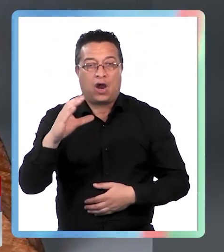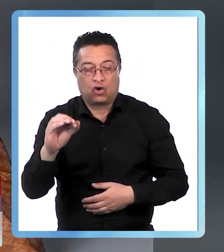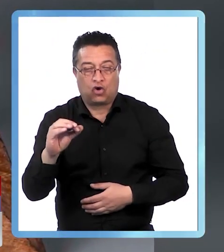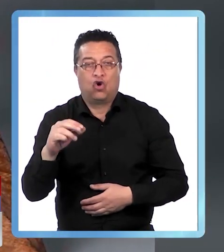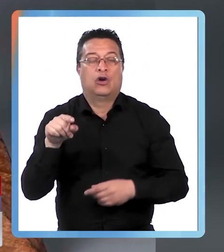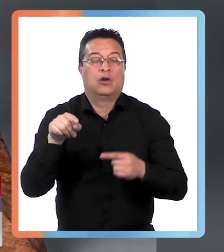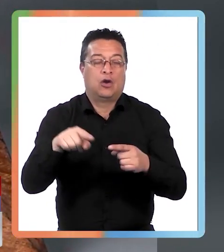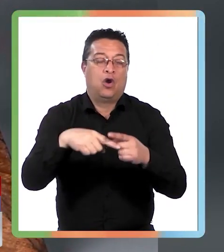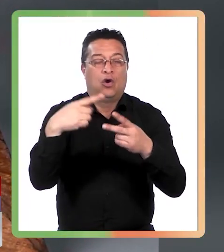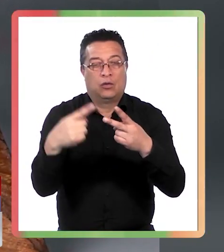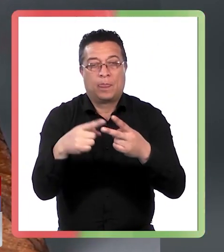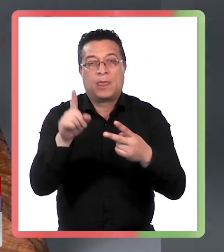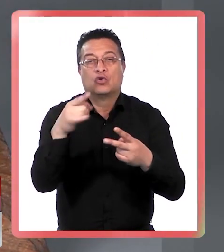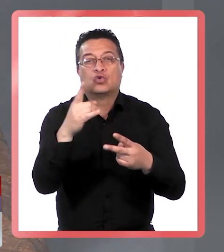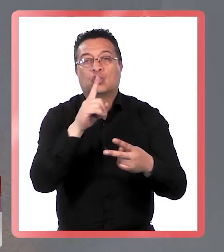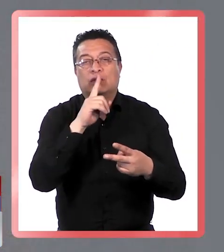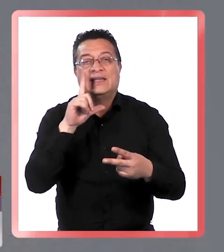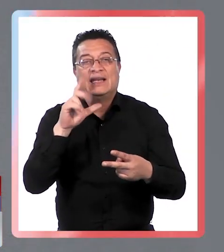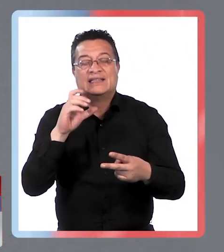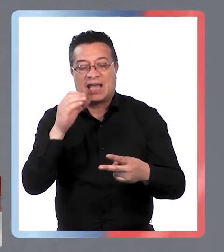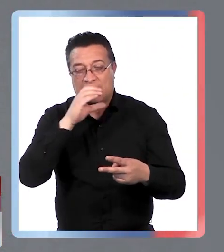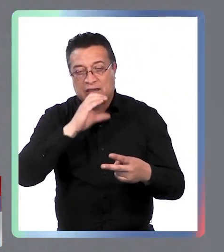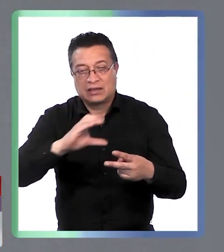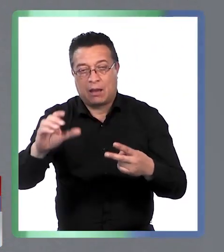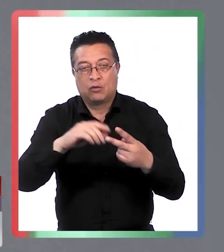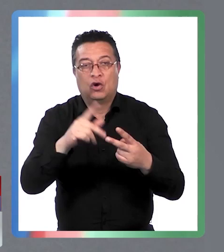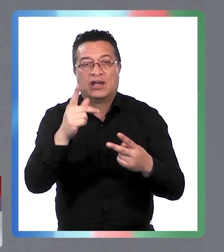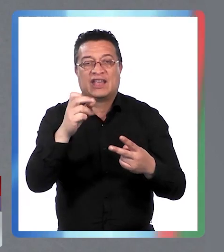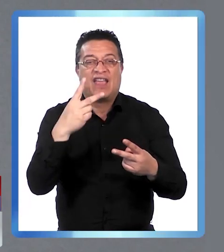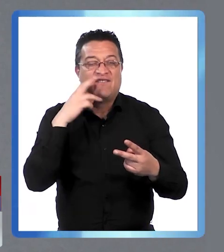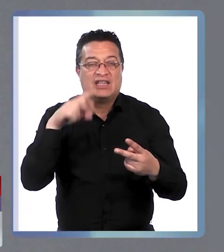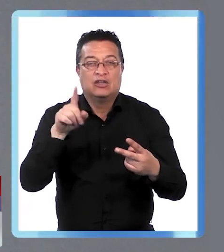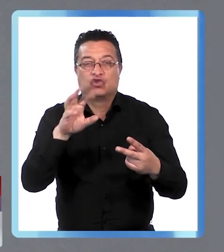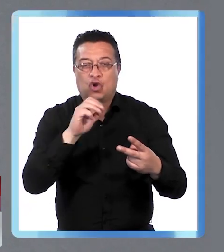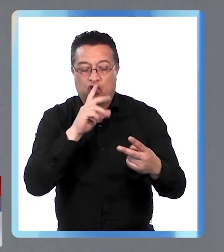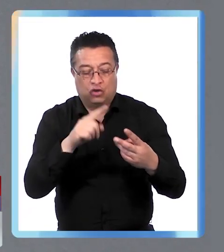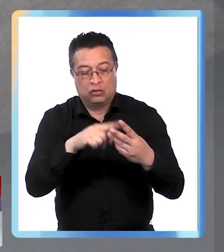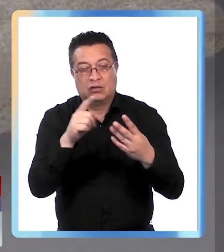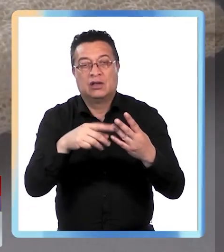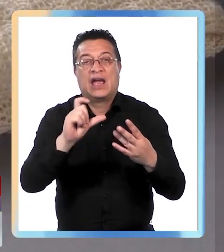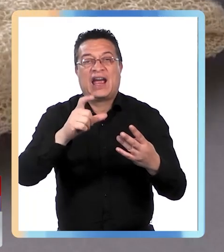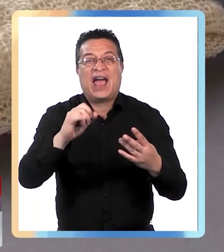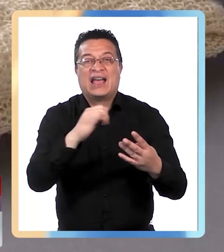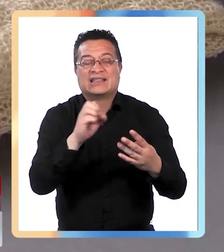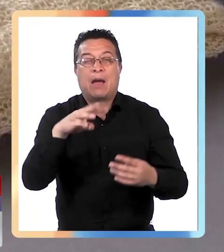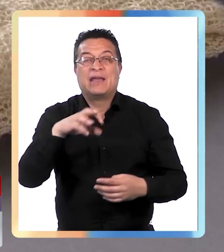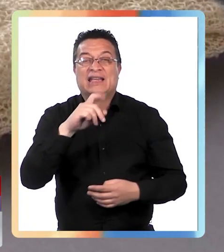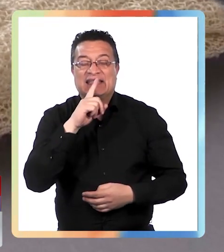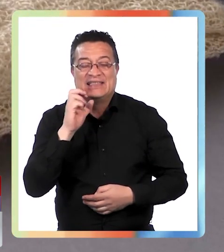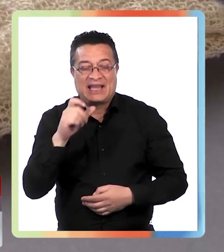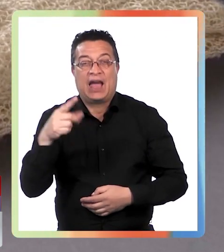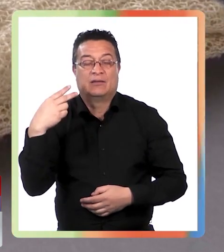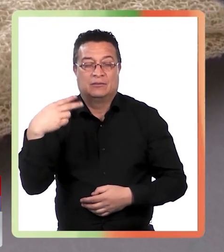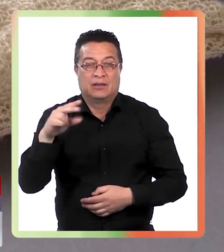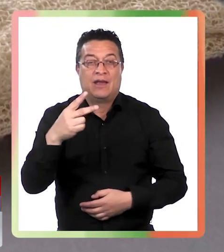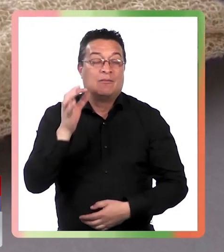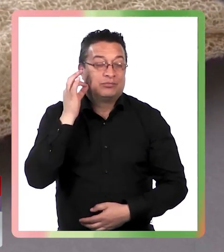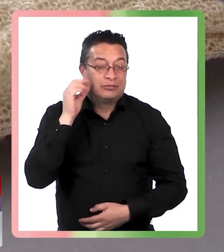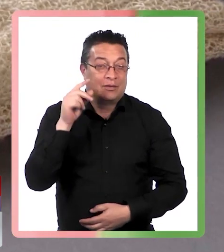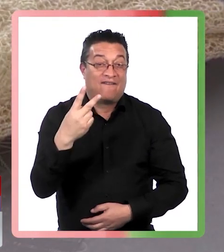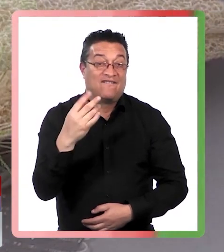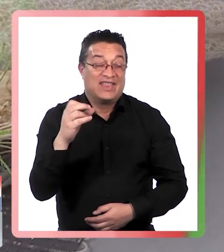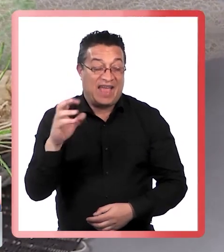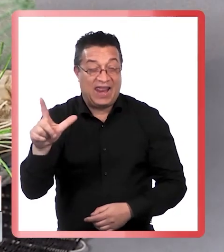del Huanco de Daniel Sofía Vega Sutileza campesina de Kevin Soto Concha Gaza mestiza de Margarita